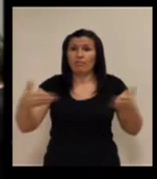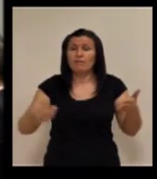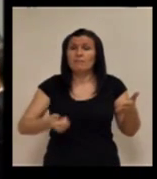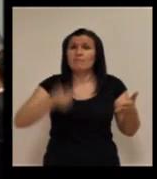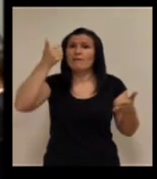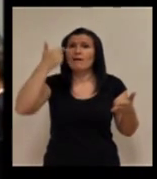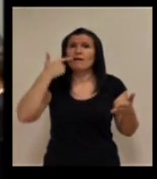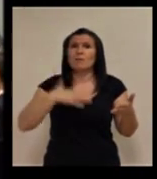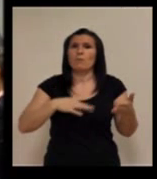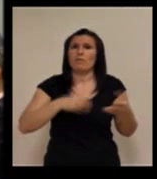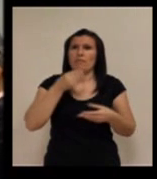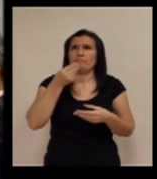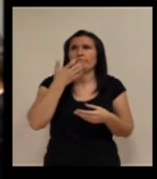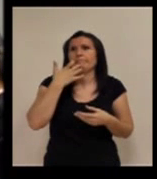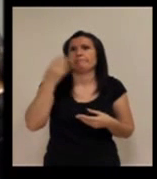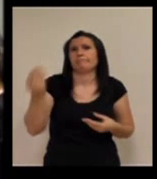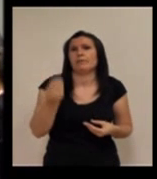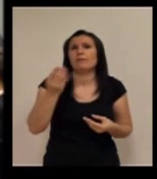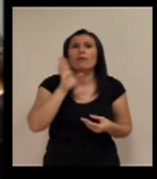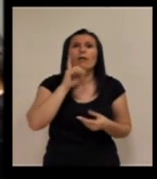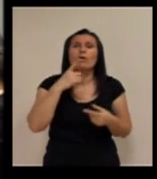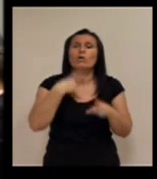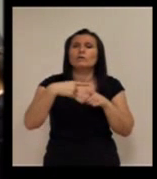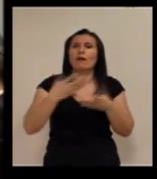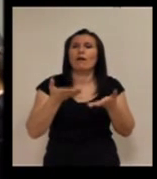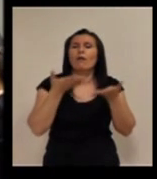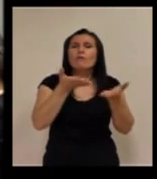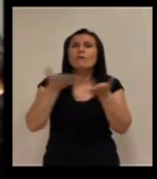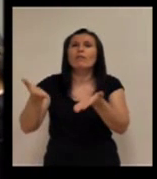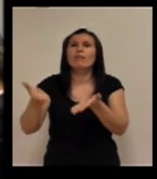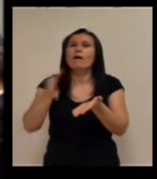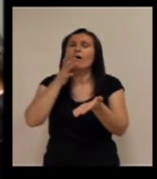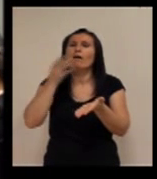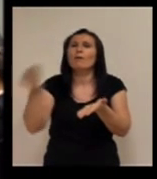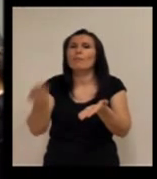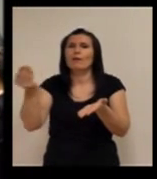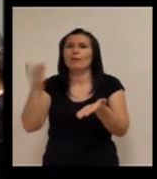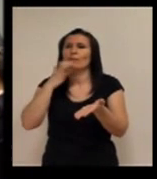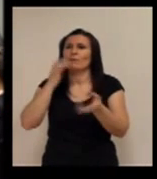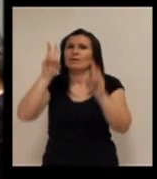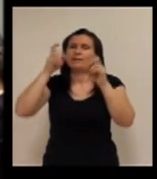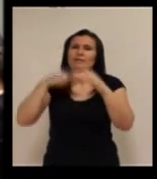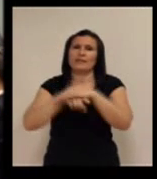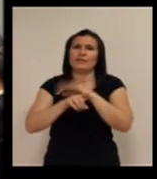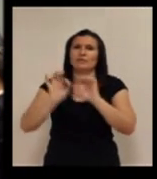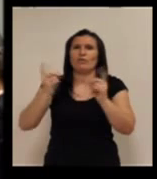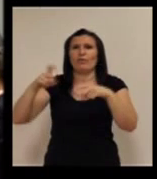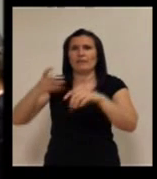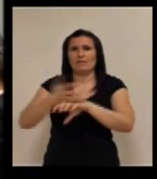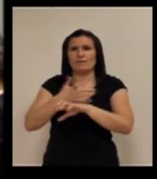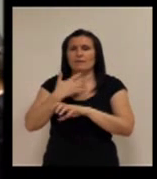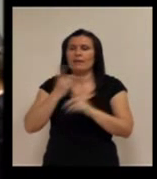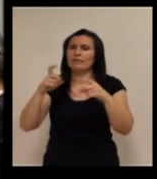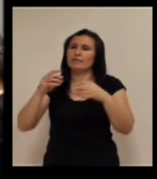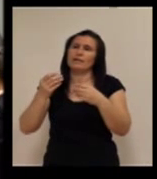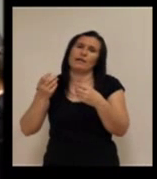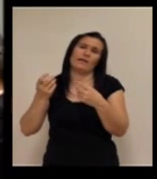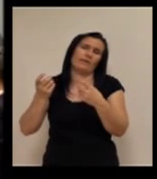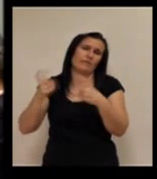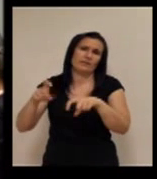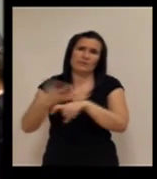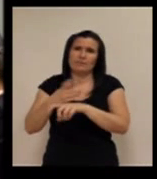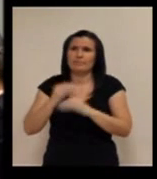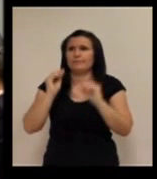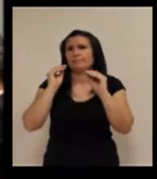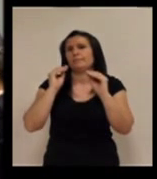abren la puerta y usted puede mejorar lo que ofrece gestionando la cita previa. Cita previa con el médico,